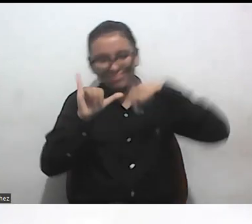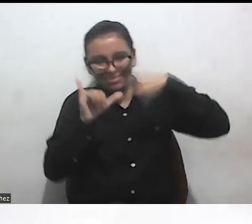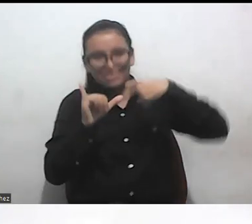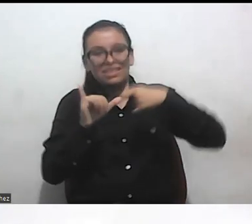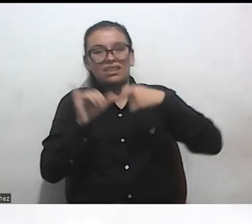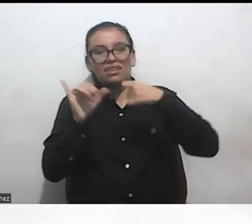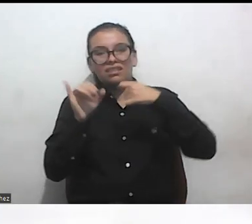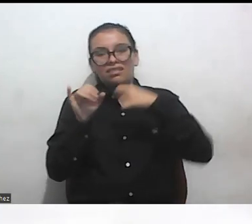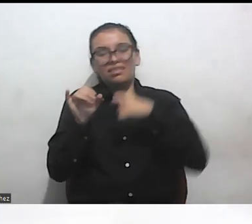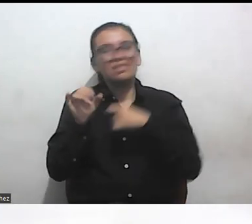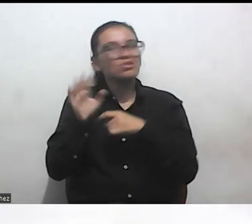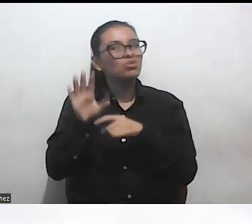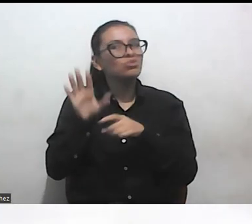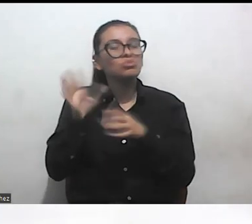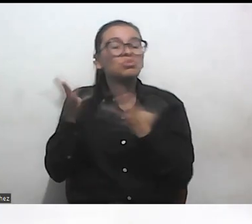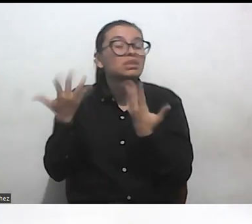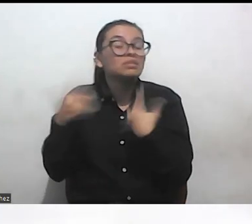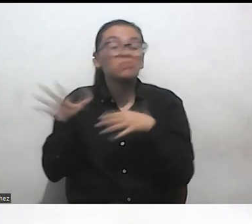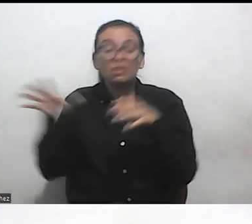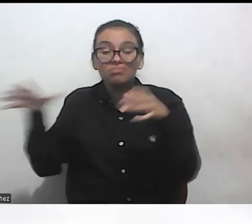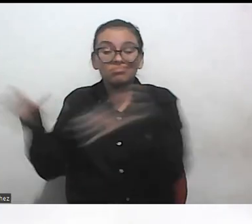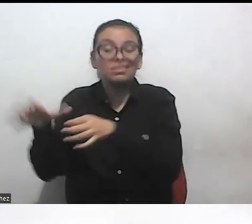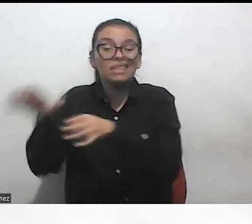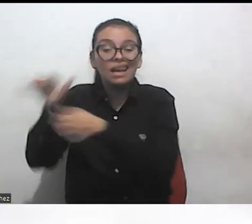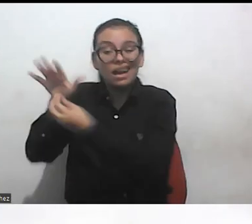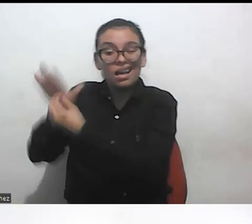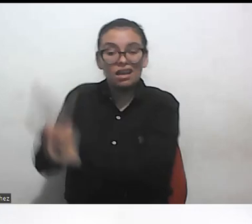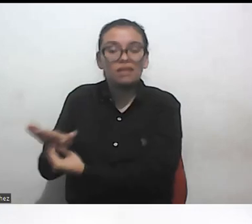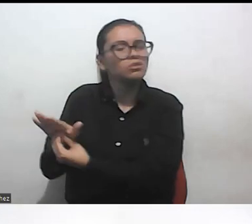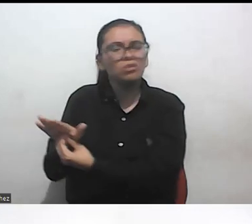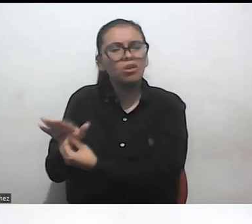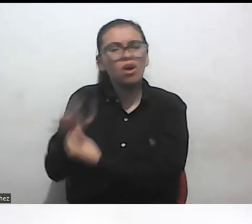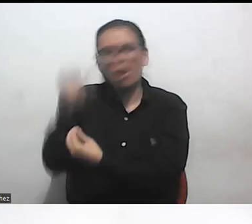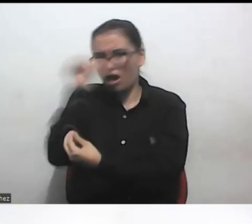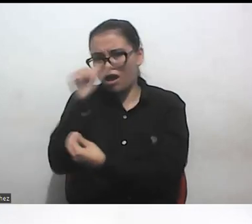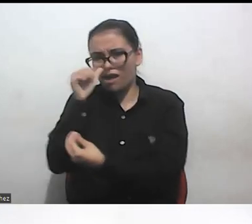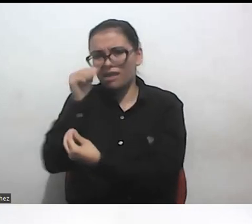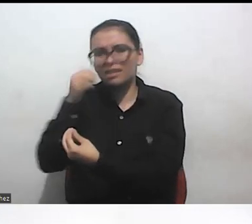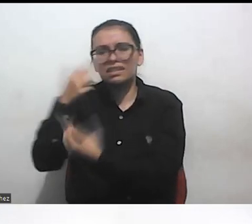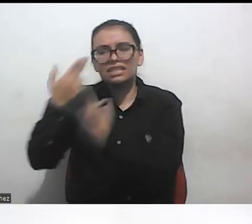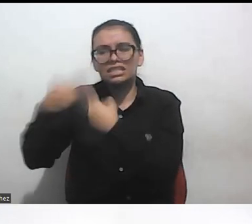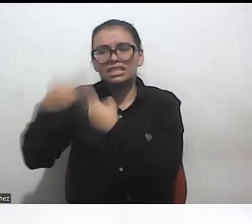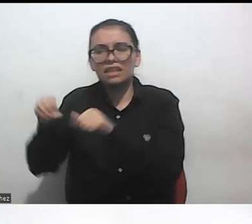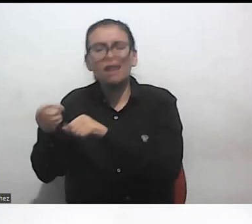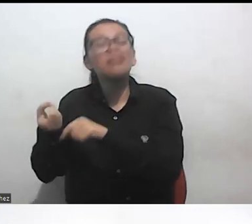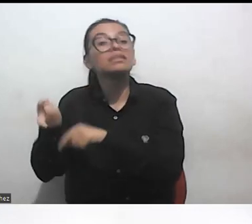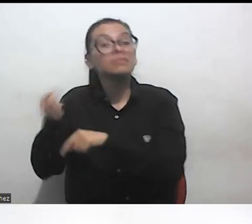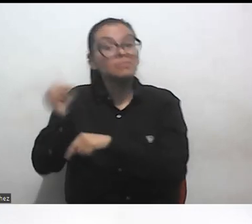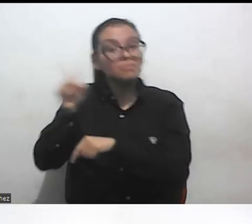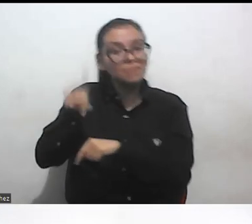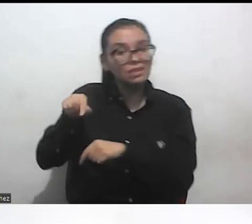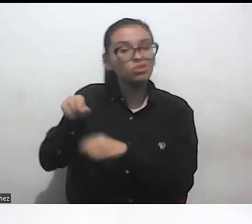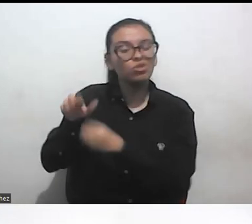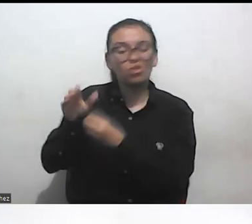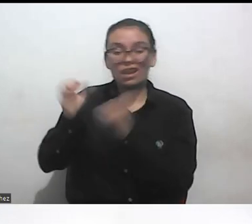cuestión de opresión por raza género clase sino que el capacitismo es también un dispositivo de opresión